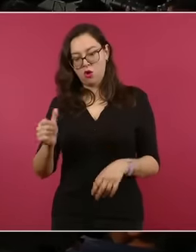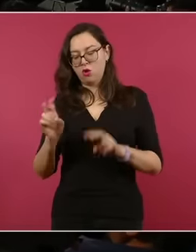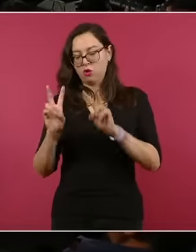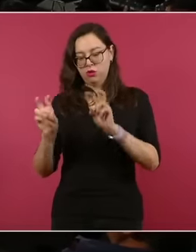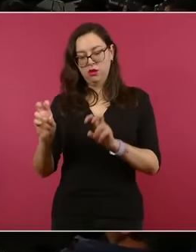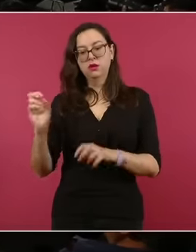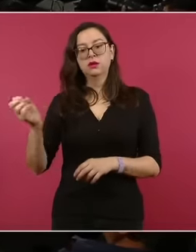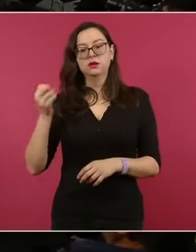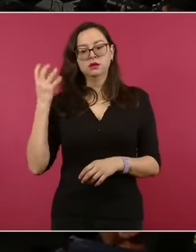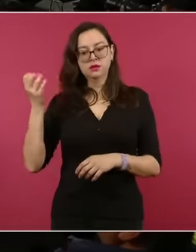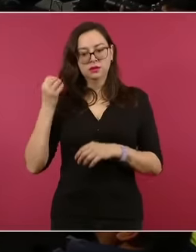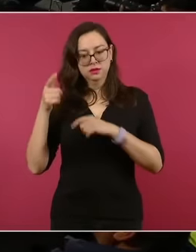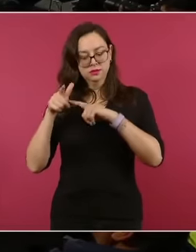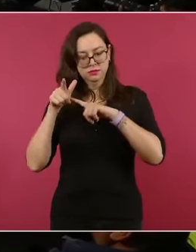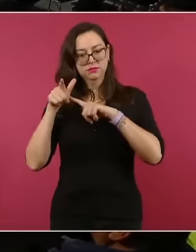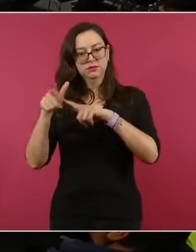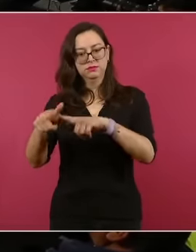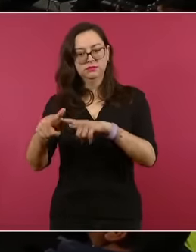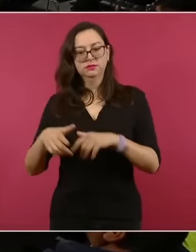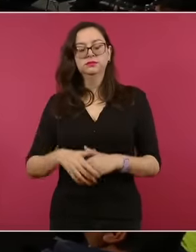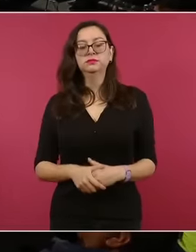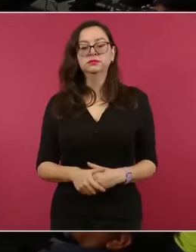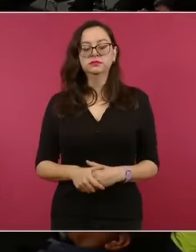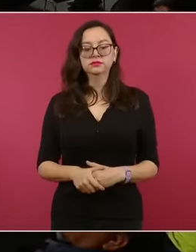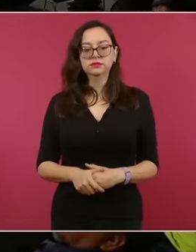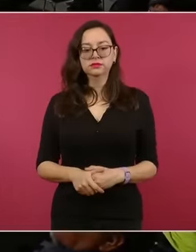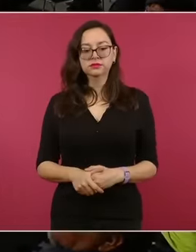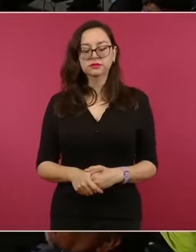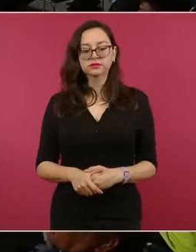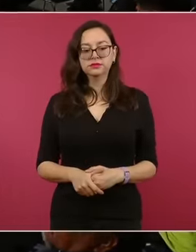sobre el tema. Adelante.